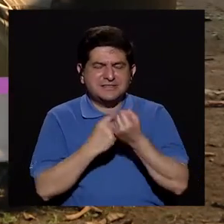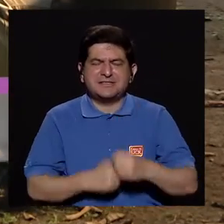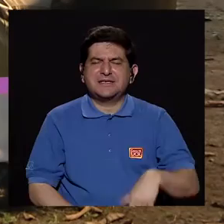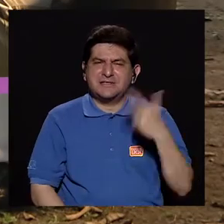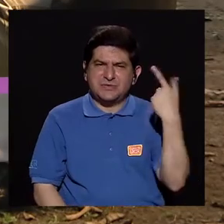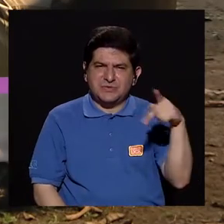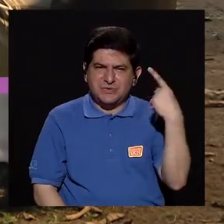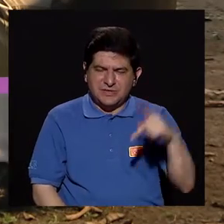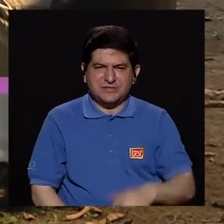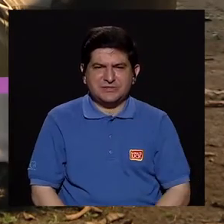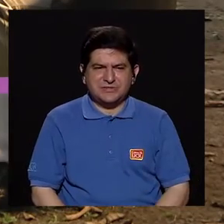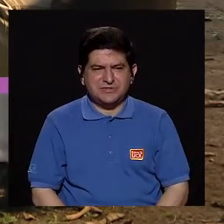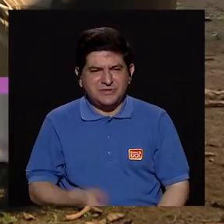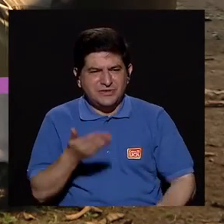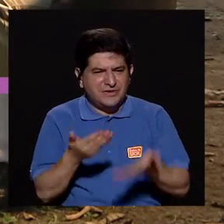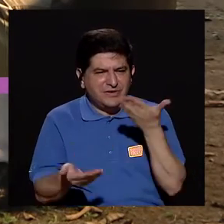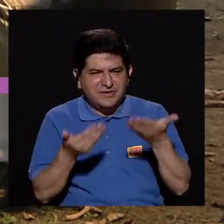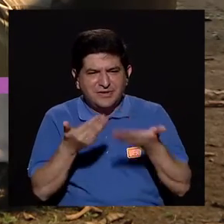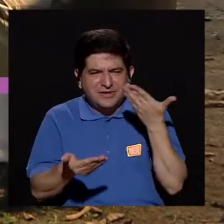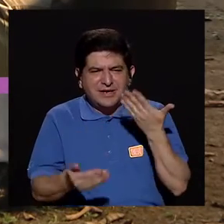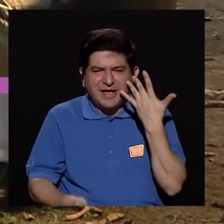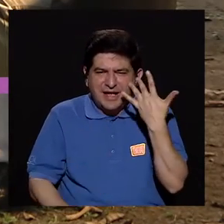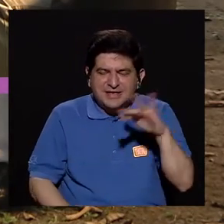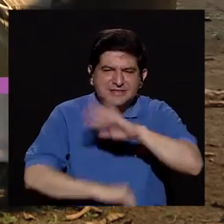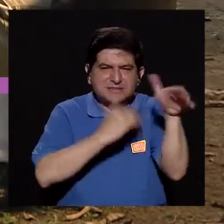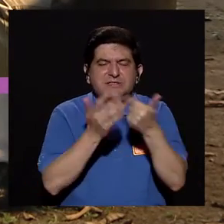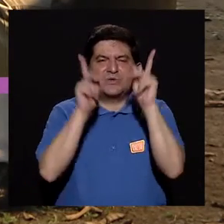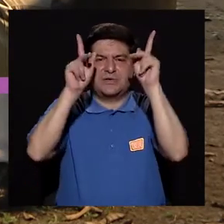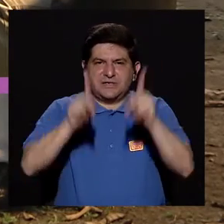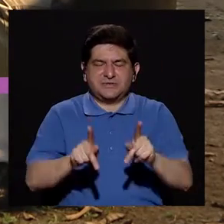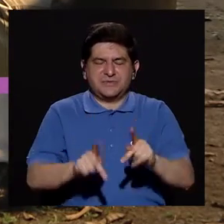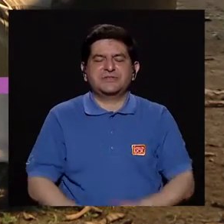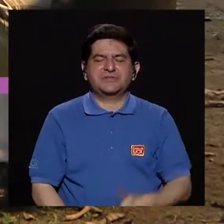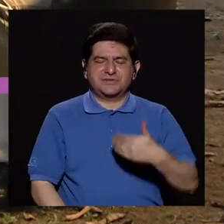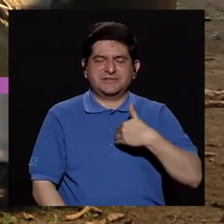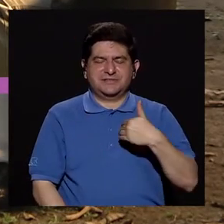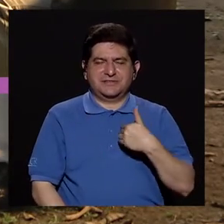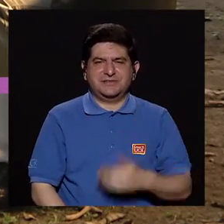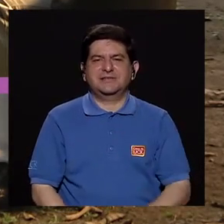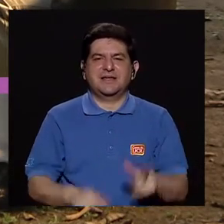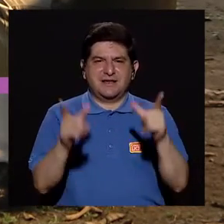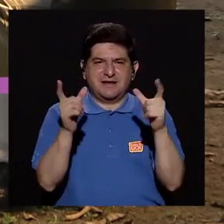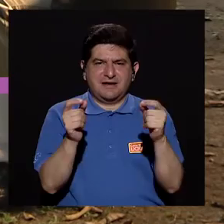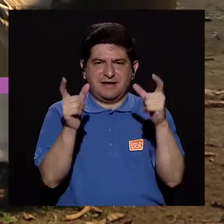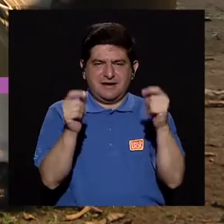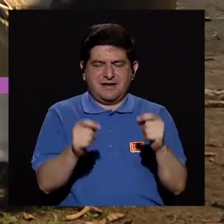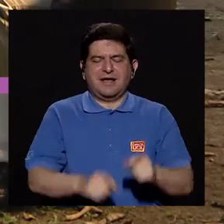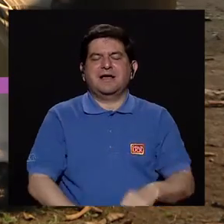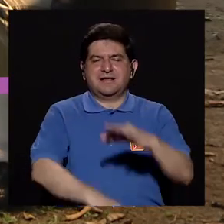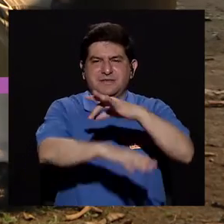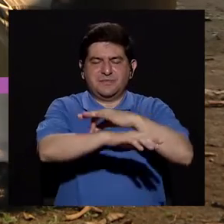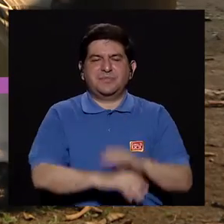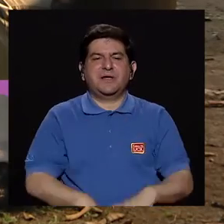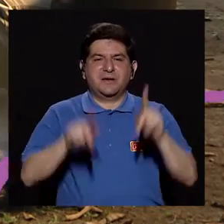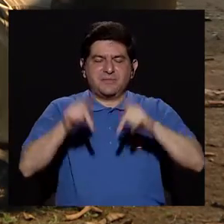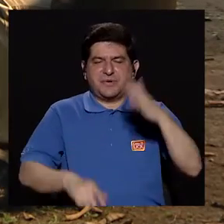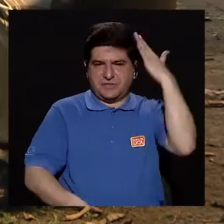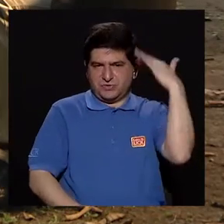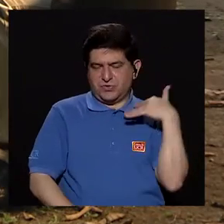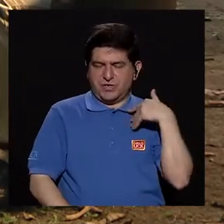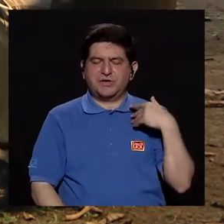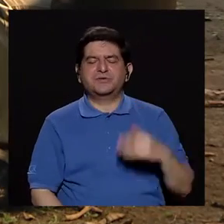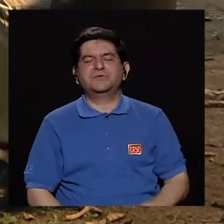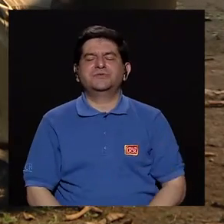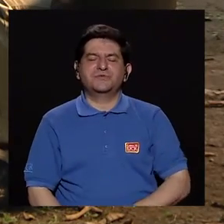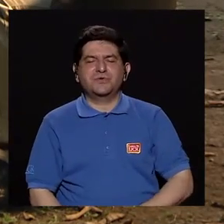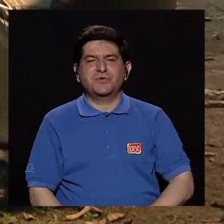son prácticamente, bueno, son parecidos para todos los tipos de cáncer de piel, las personas que son rubias, de ojos claros o